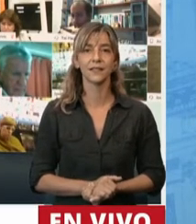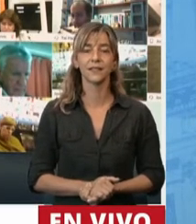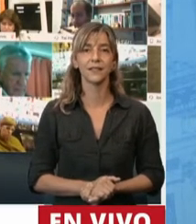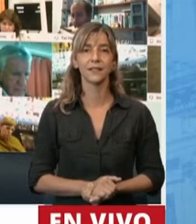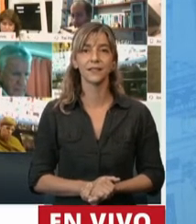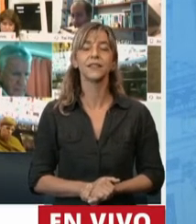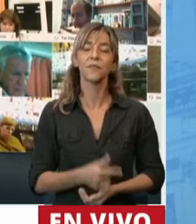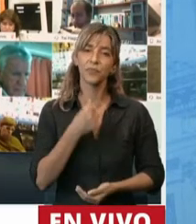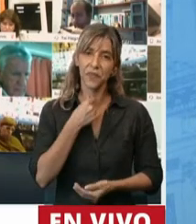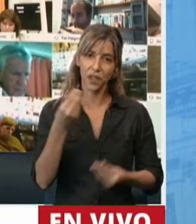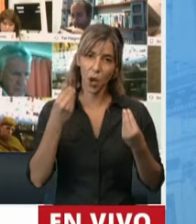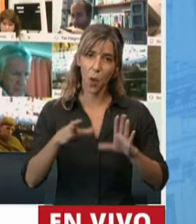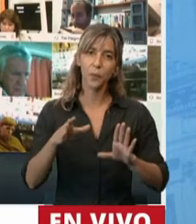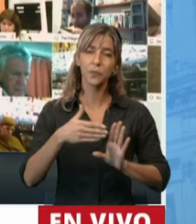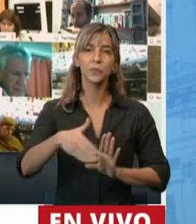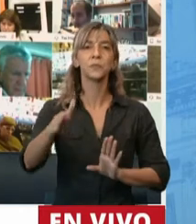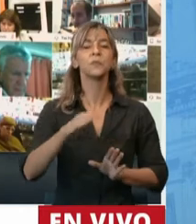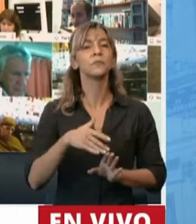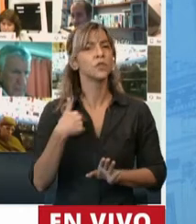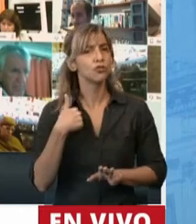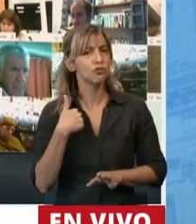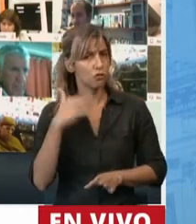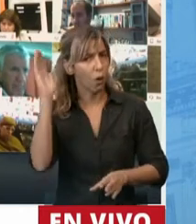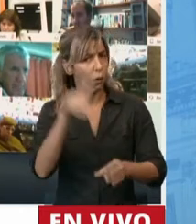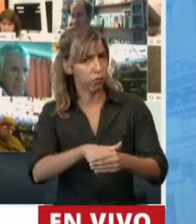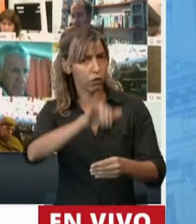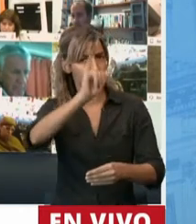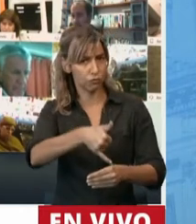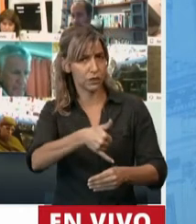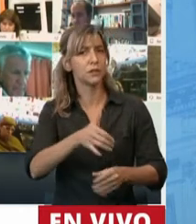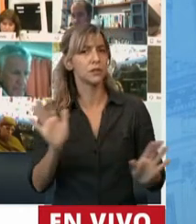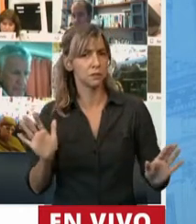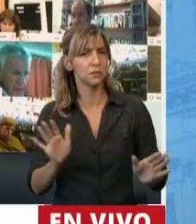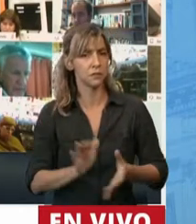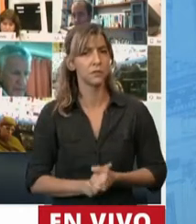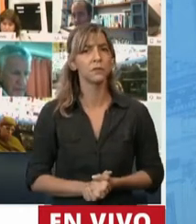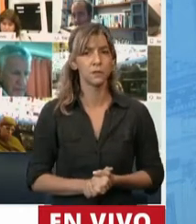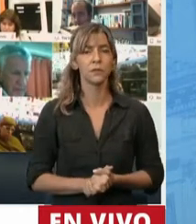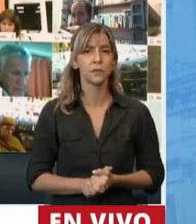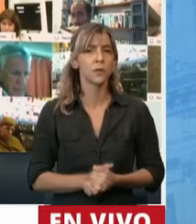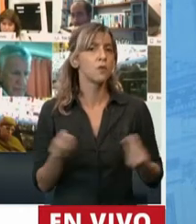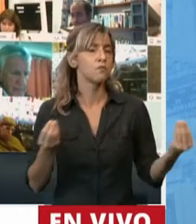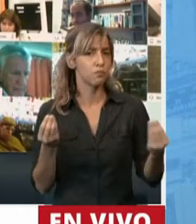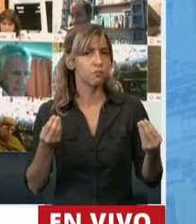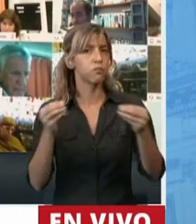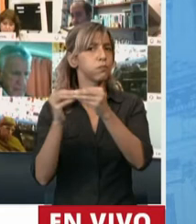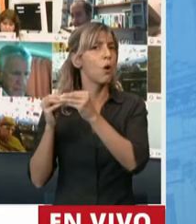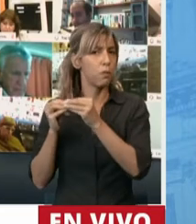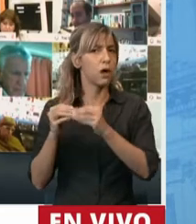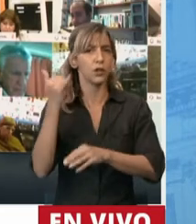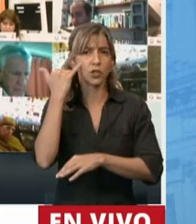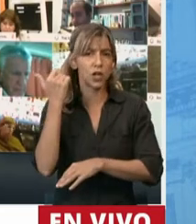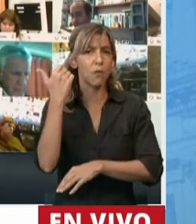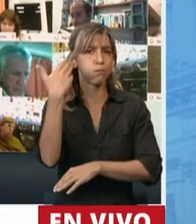Quiero comenzar por decir que voy a votar favorablemente a este proyecto. Primero porque mis compañeros que me antecedieron en la